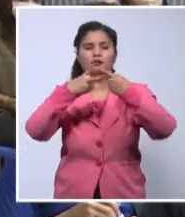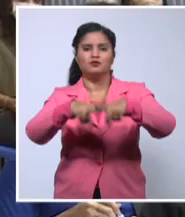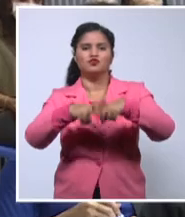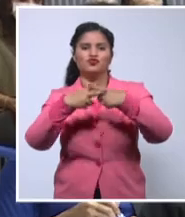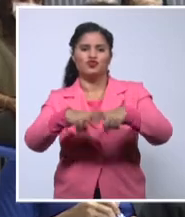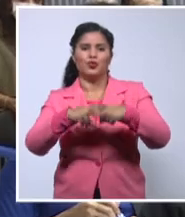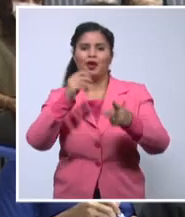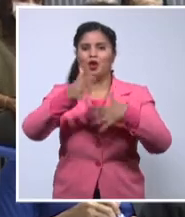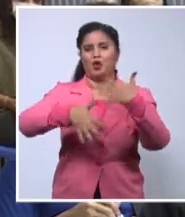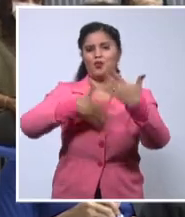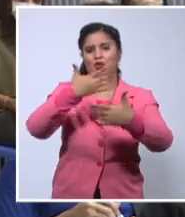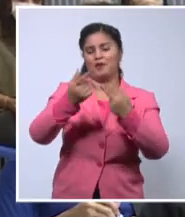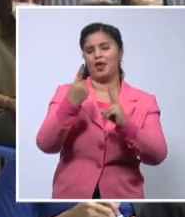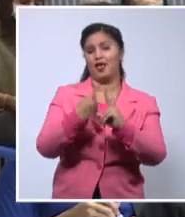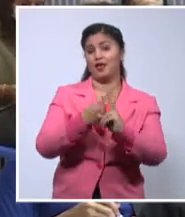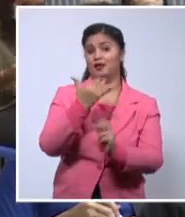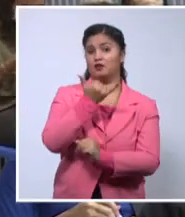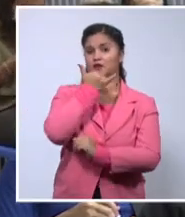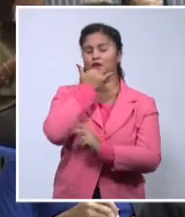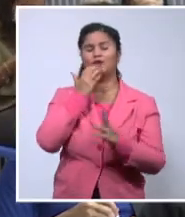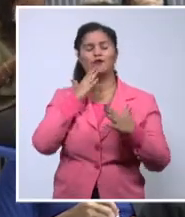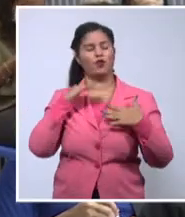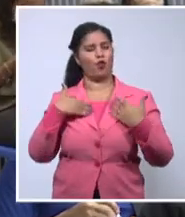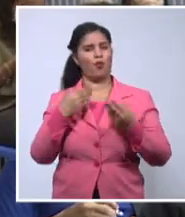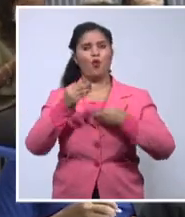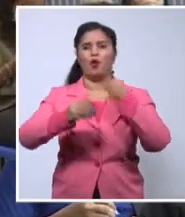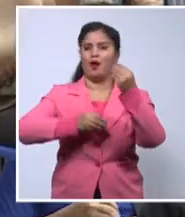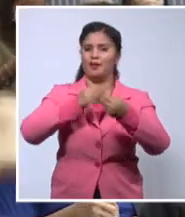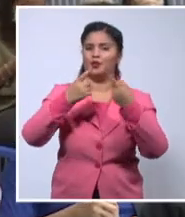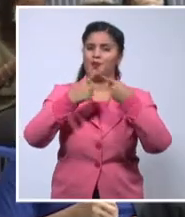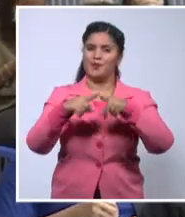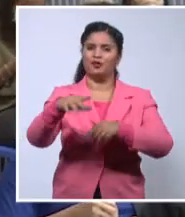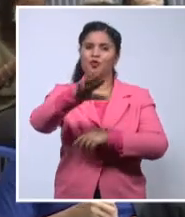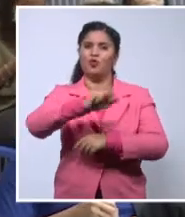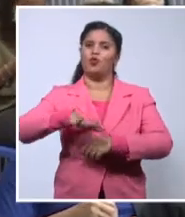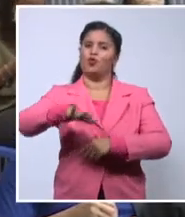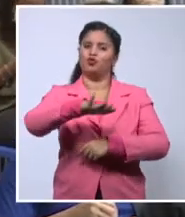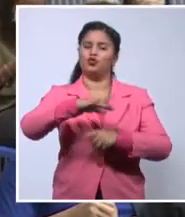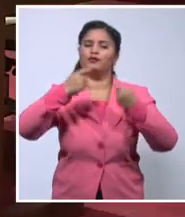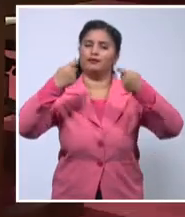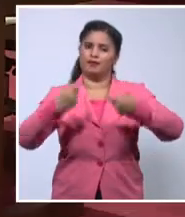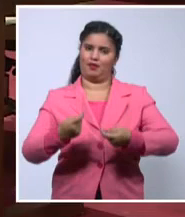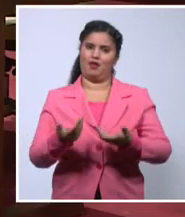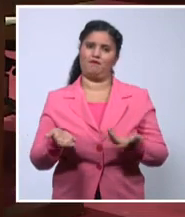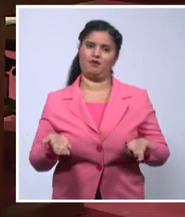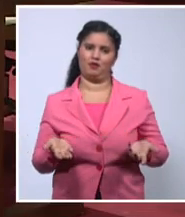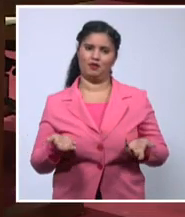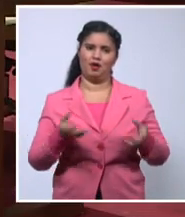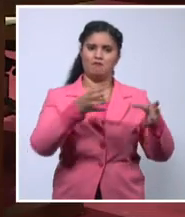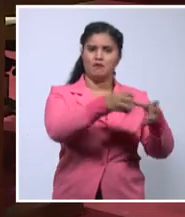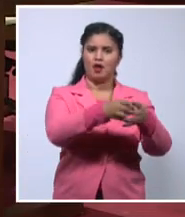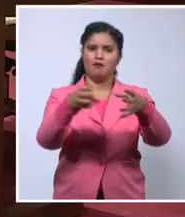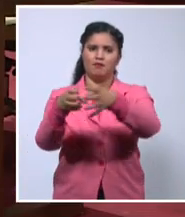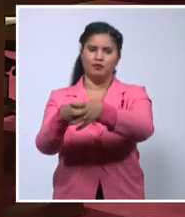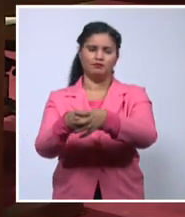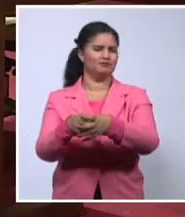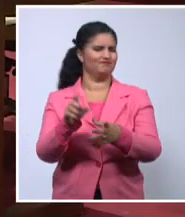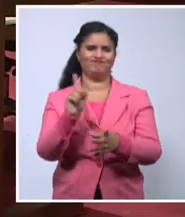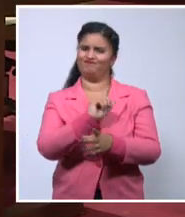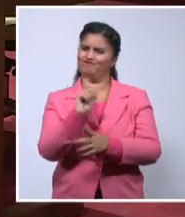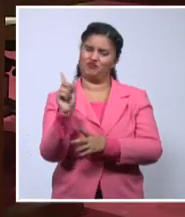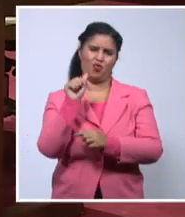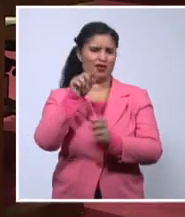perspectiva de que detrás de mucho del diálogo que se está pidiendo se están negociando proyectos del país. Trabajar de conjunto por cambiar